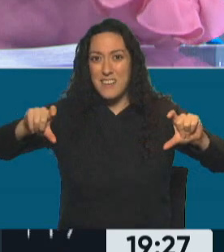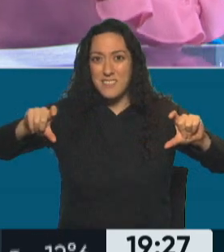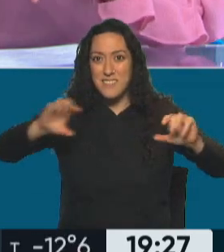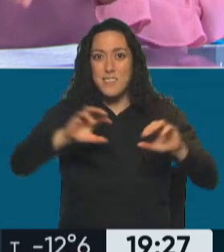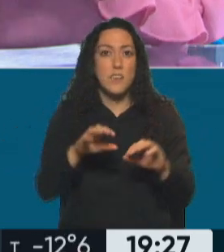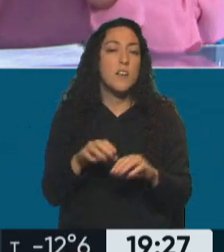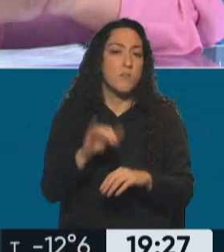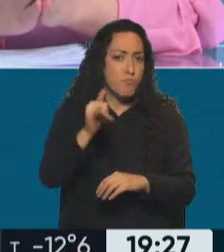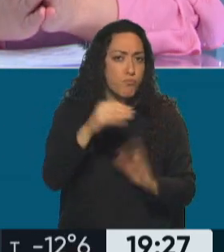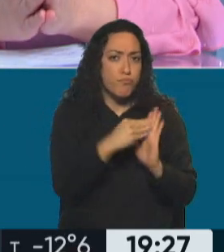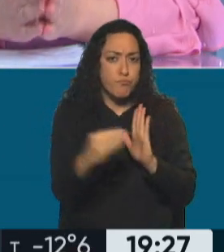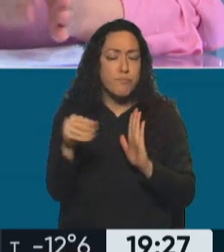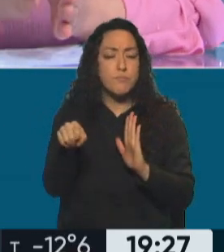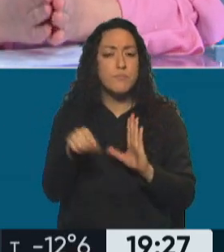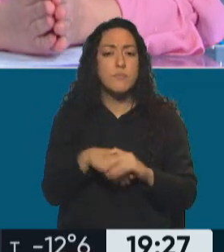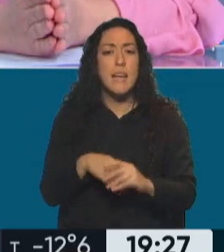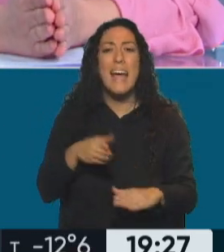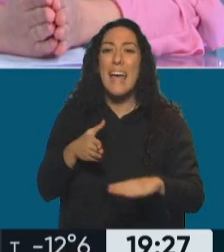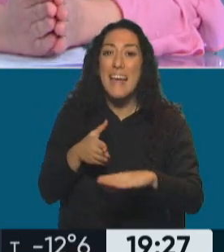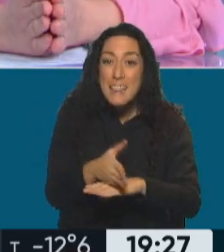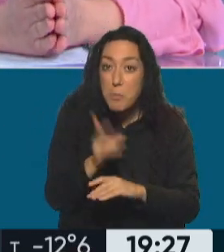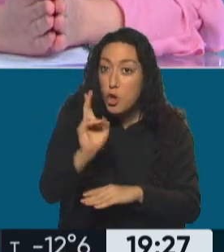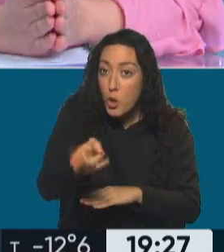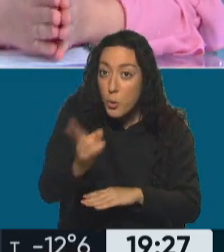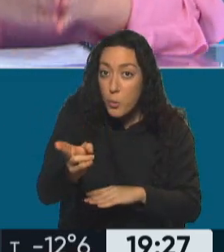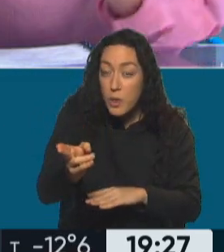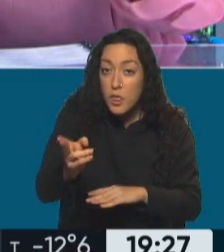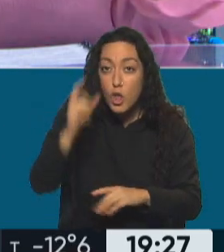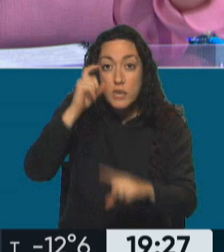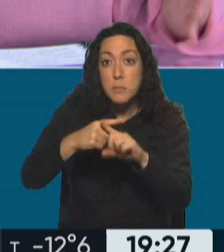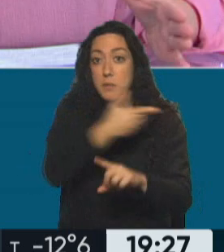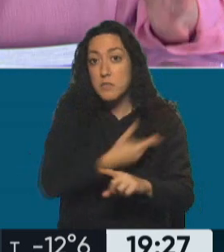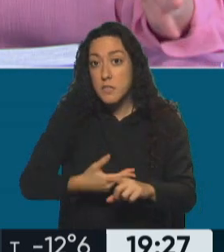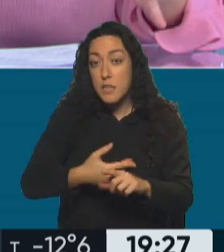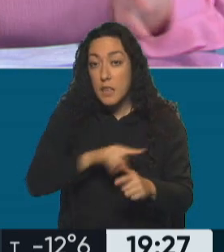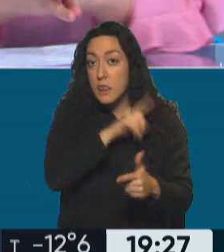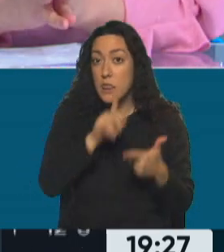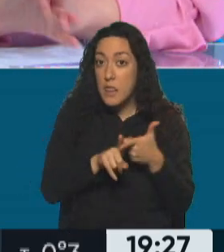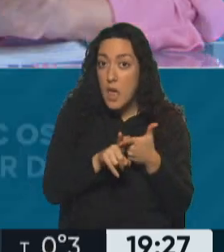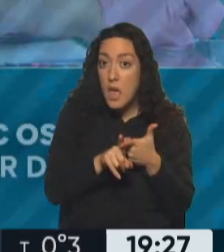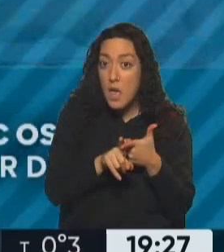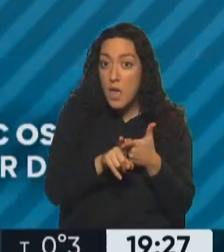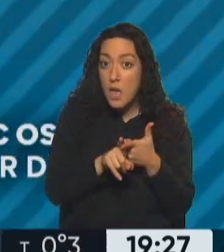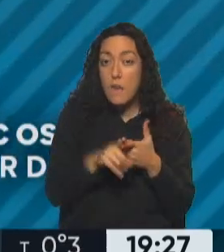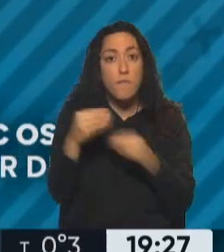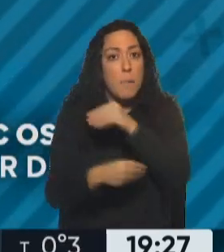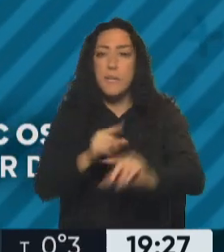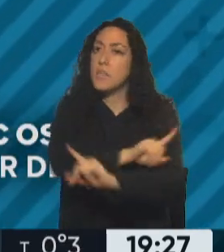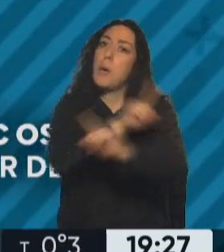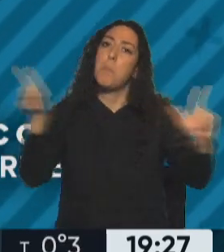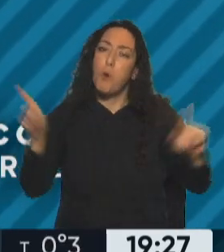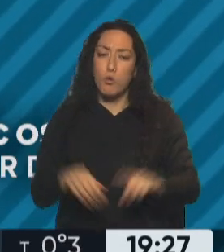por qué no va a poder entrar, no solo el exmandatario paraguayo, sino tampoco gran parte de su familia.